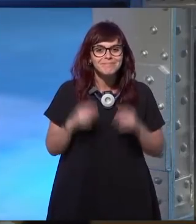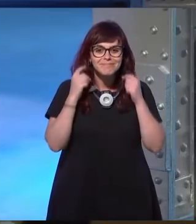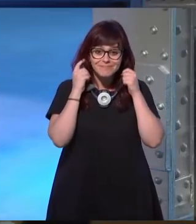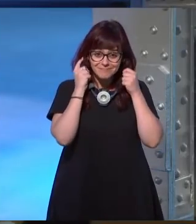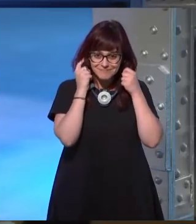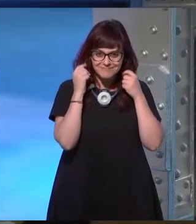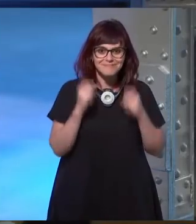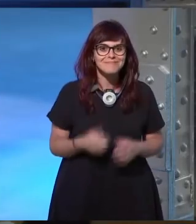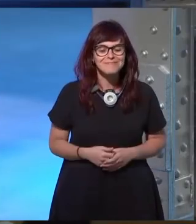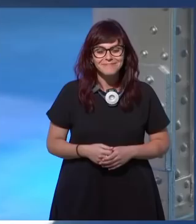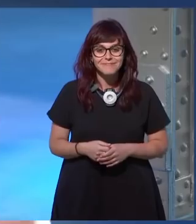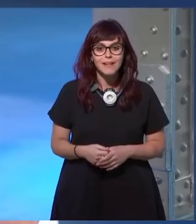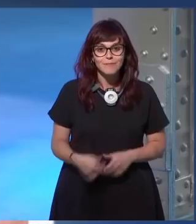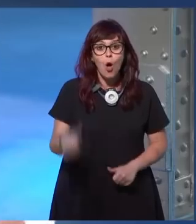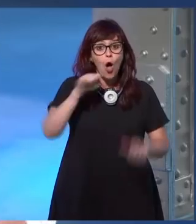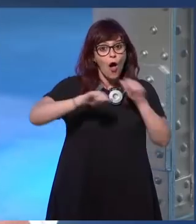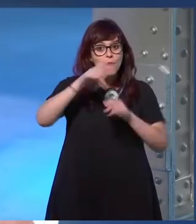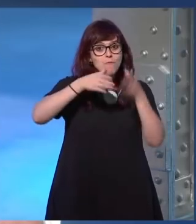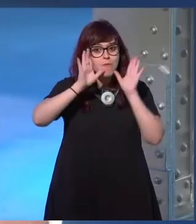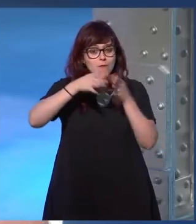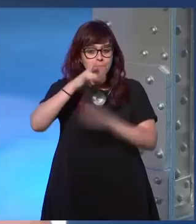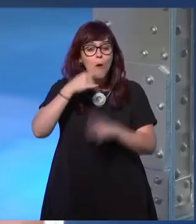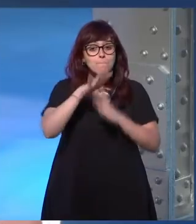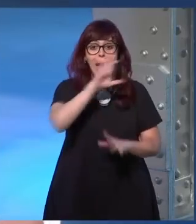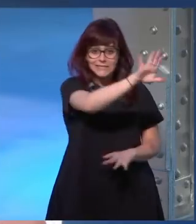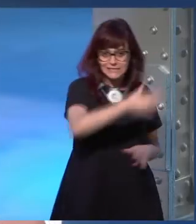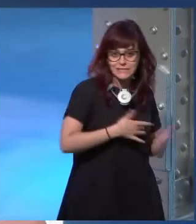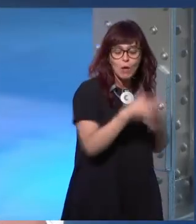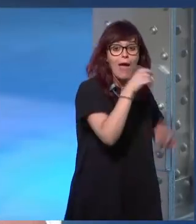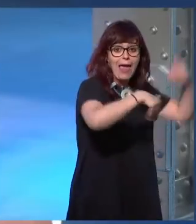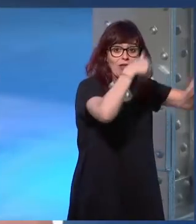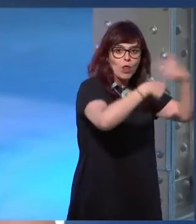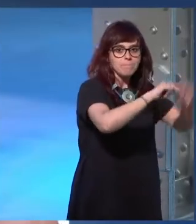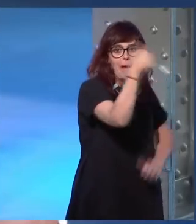no no sobre todo empecé a beber más después de las elecciones en mi país en fin